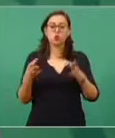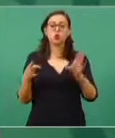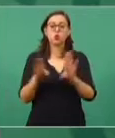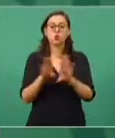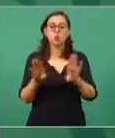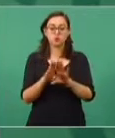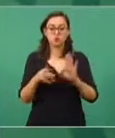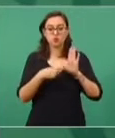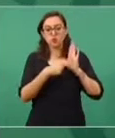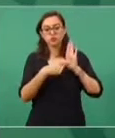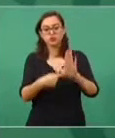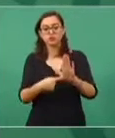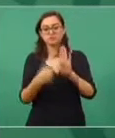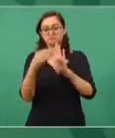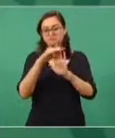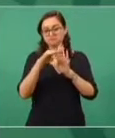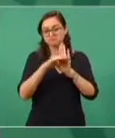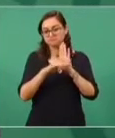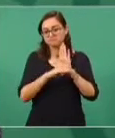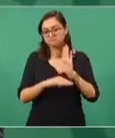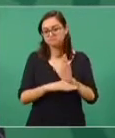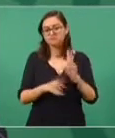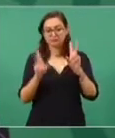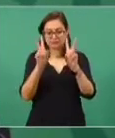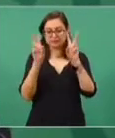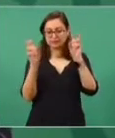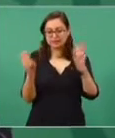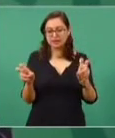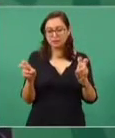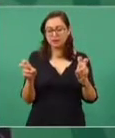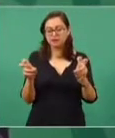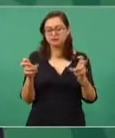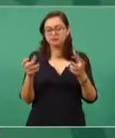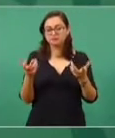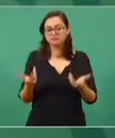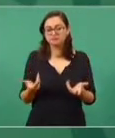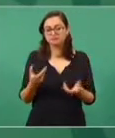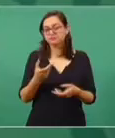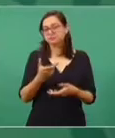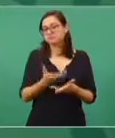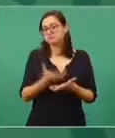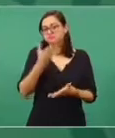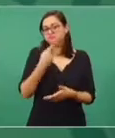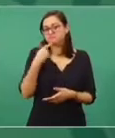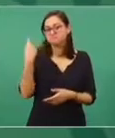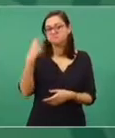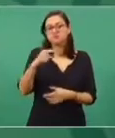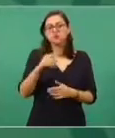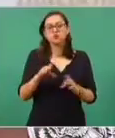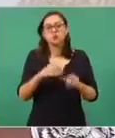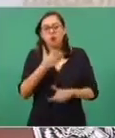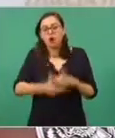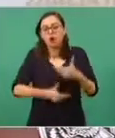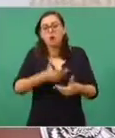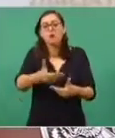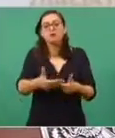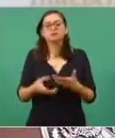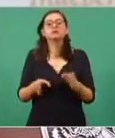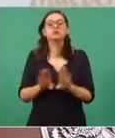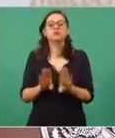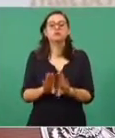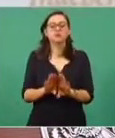en esta denuncia que se presentó en Estados Unidos. ¿Cómo va?